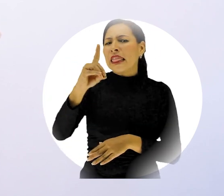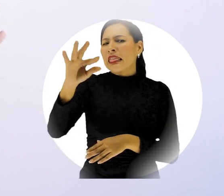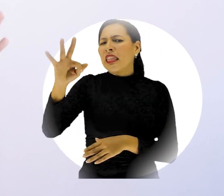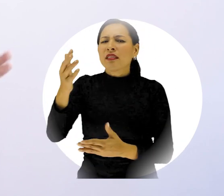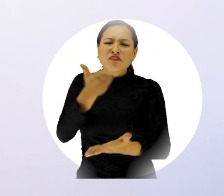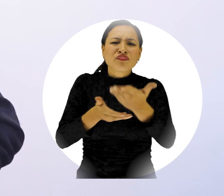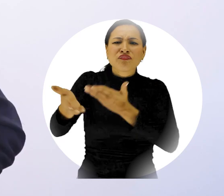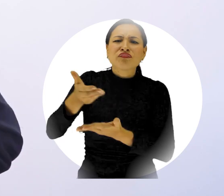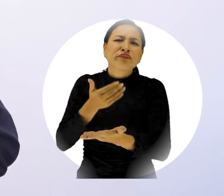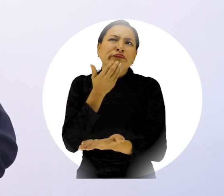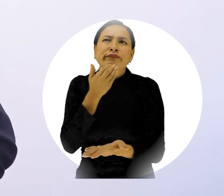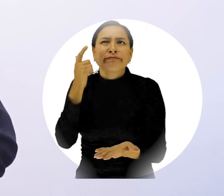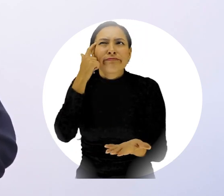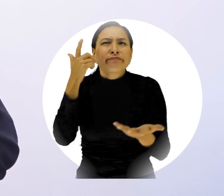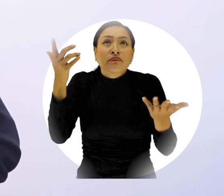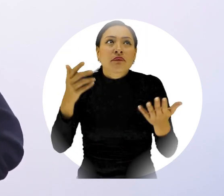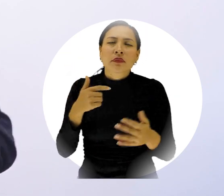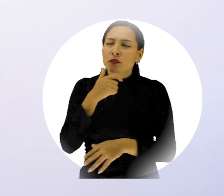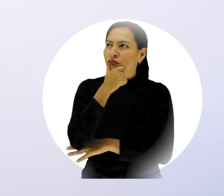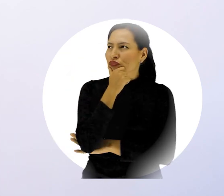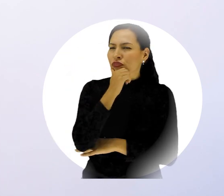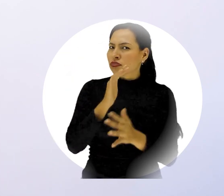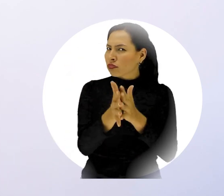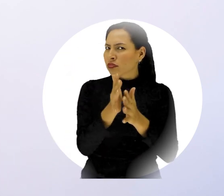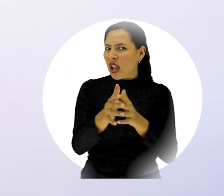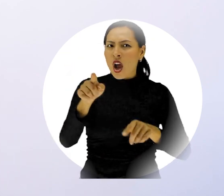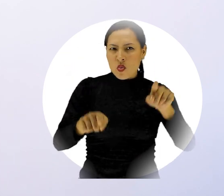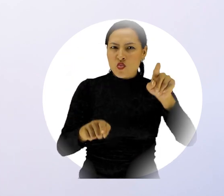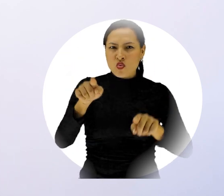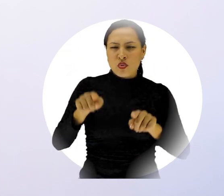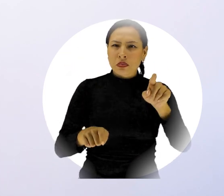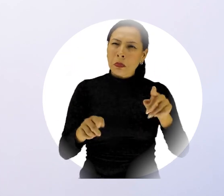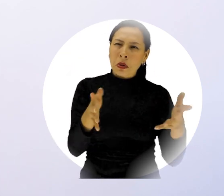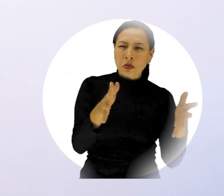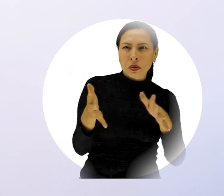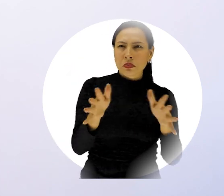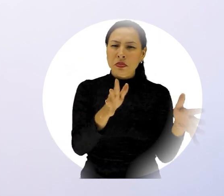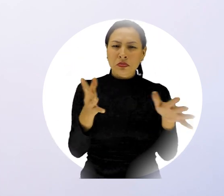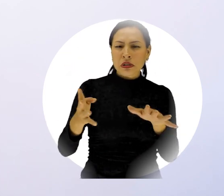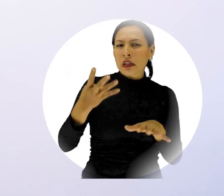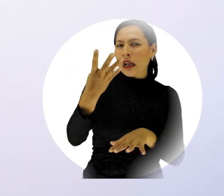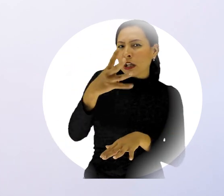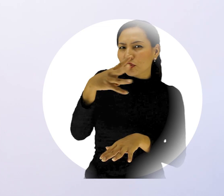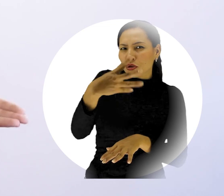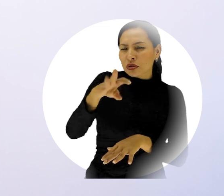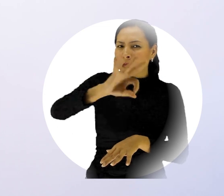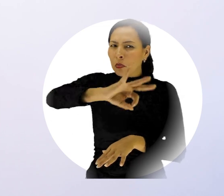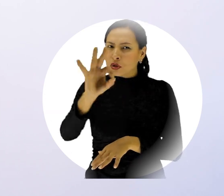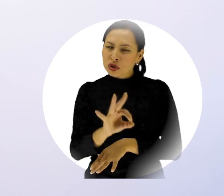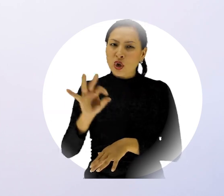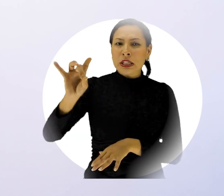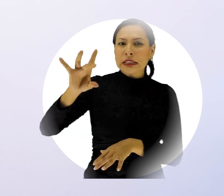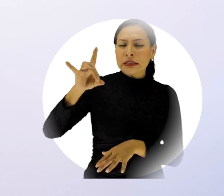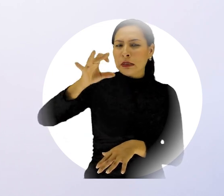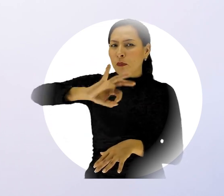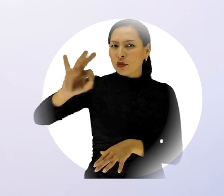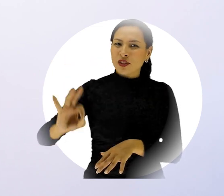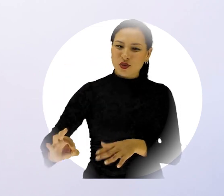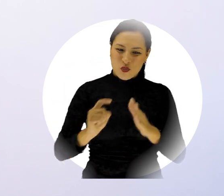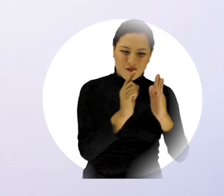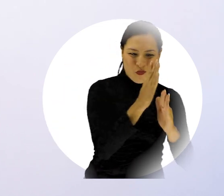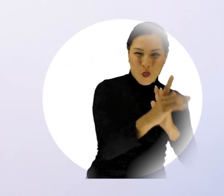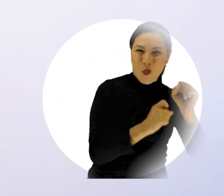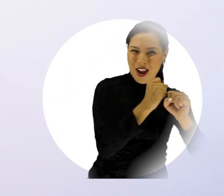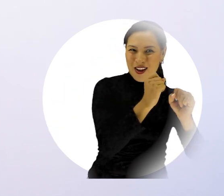yo no había visto, por ejemplo, a mi corta edad y son algunos que están dando entre 14 y 15% efectivo anual, que